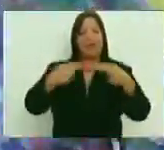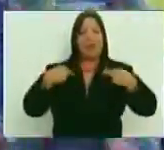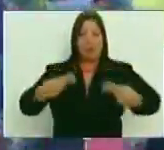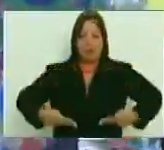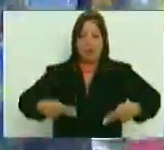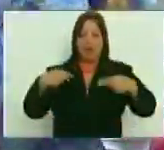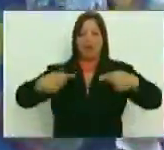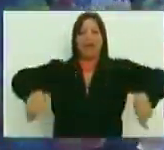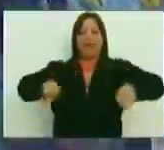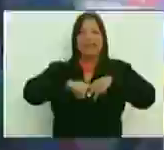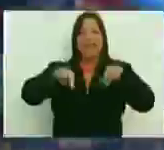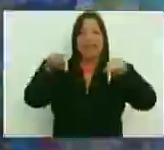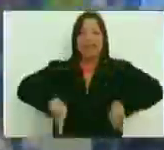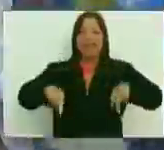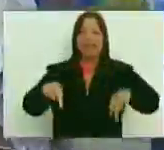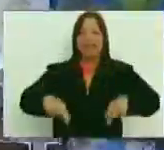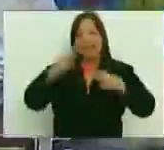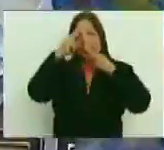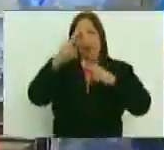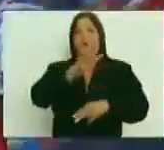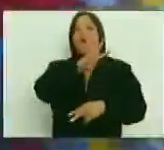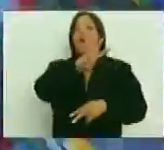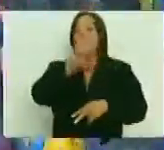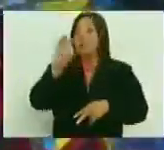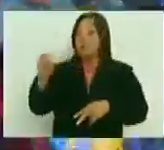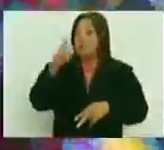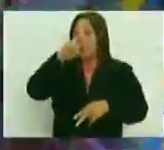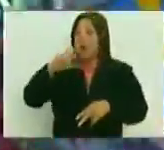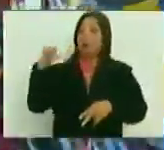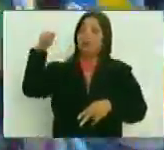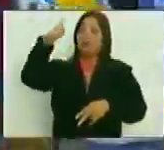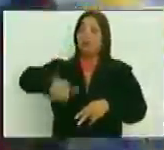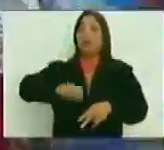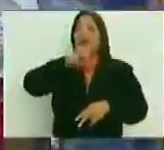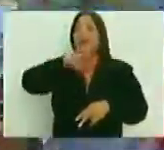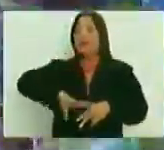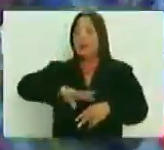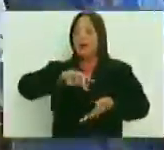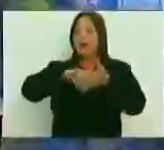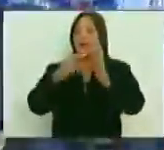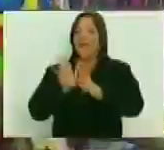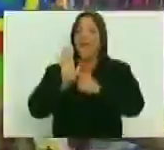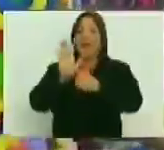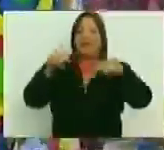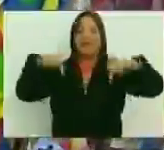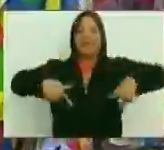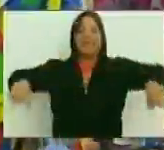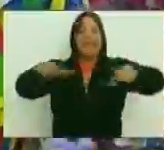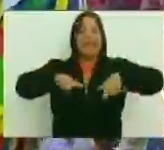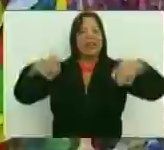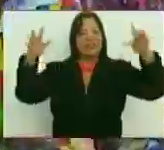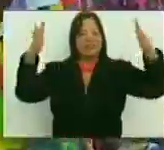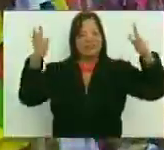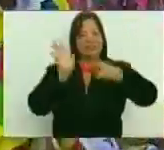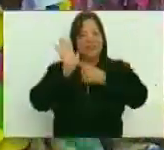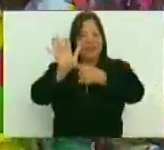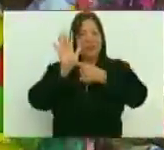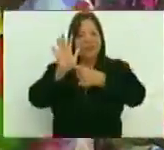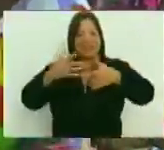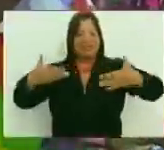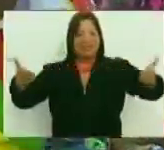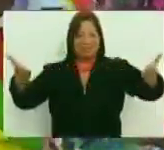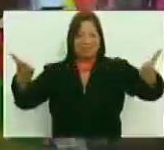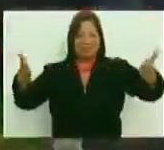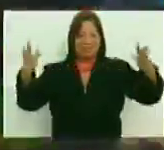estén con nosotros. 400 años de historia está aquí con nosotros y con nosotras.